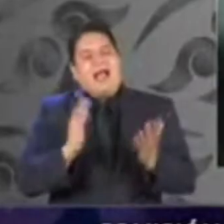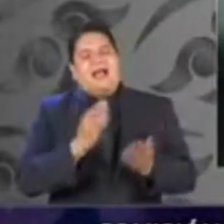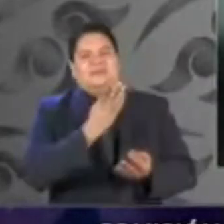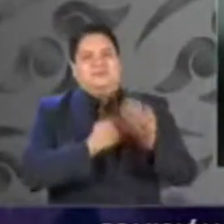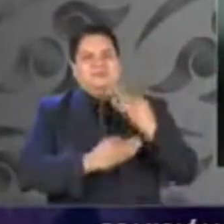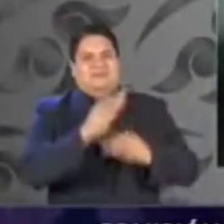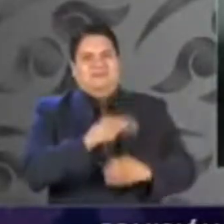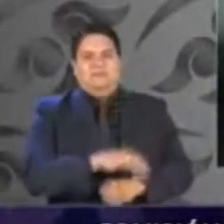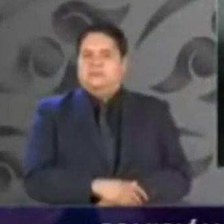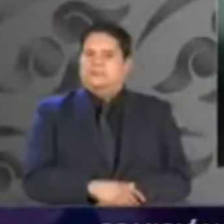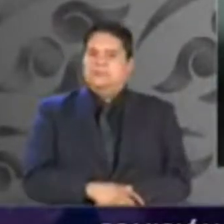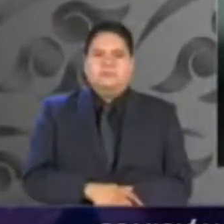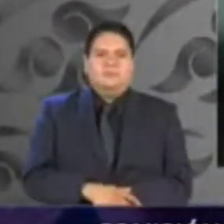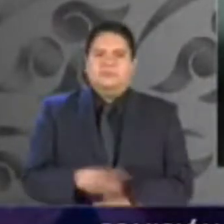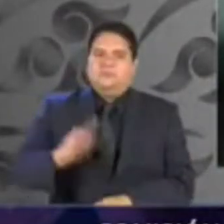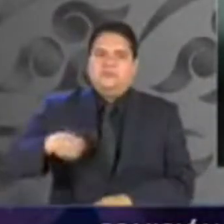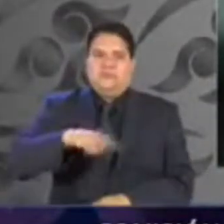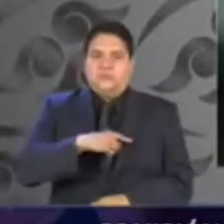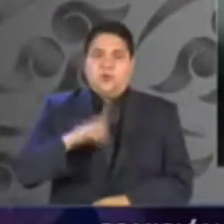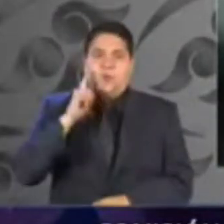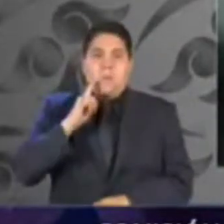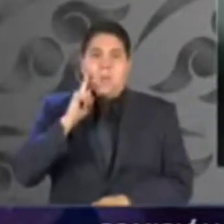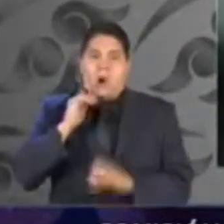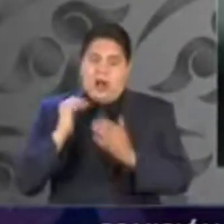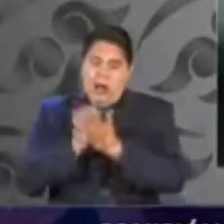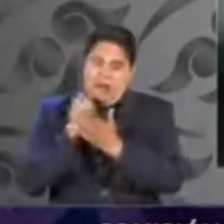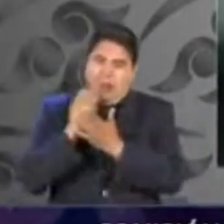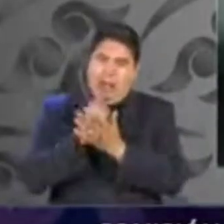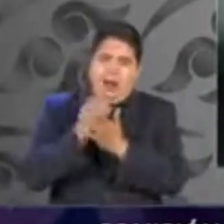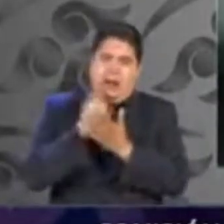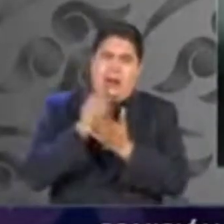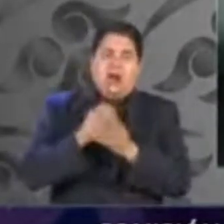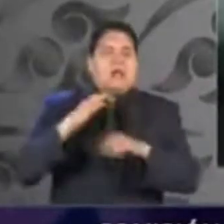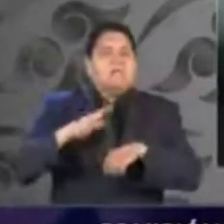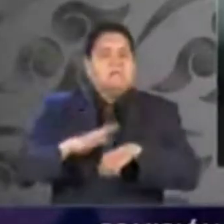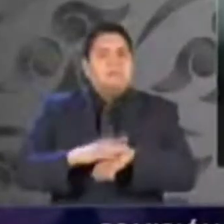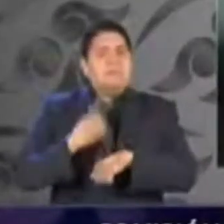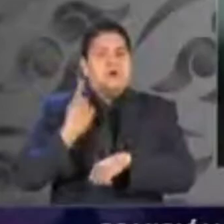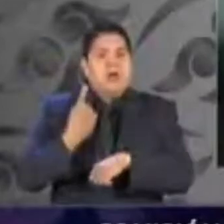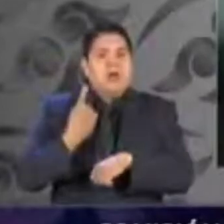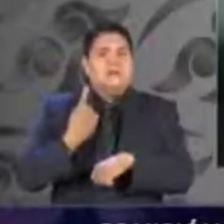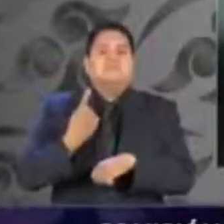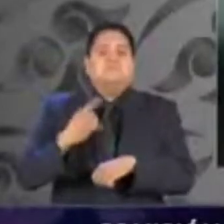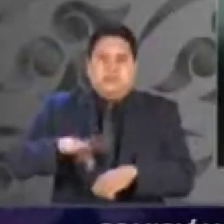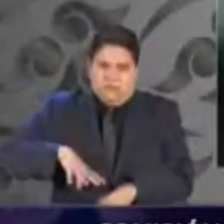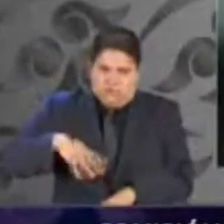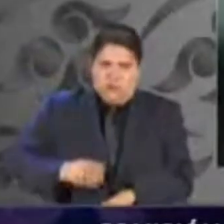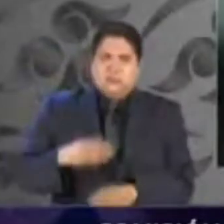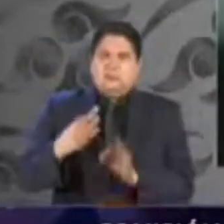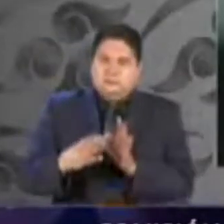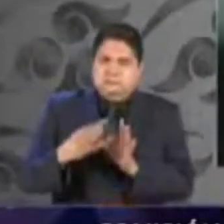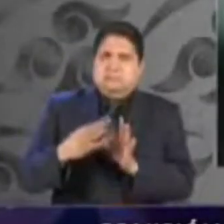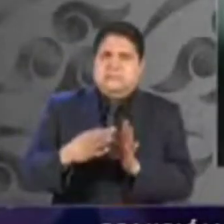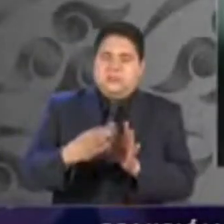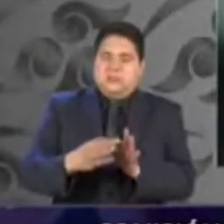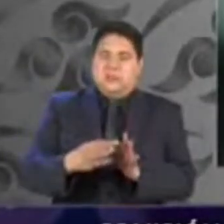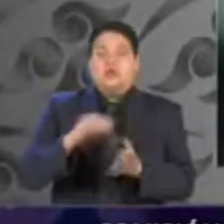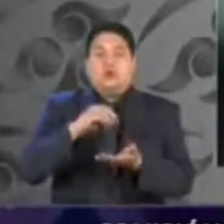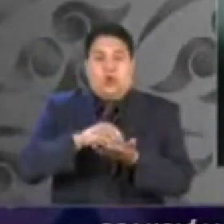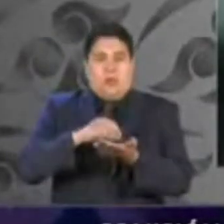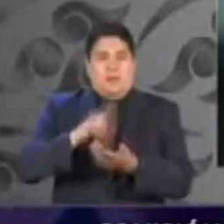que la situación evidente de desigualdad y desprotección que aún sufre la mujer sigue requiriendo de acciones